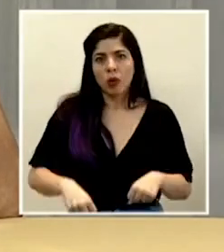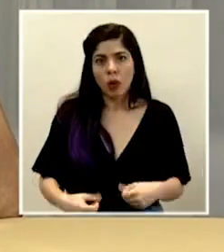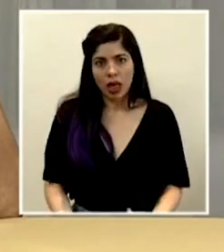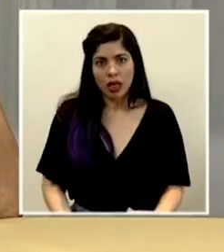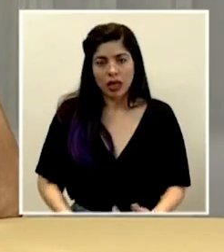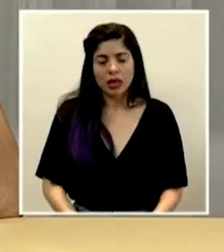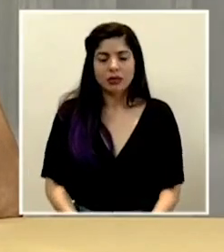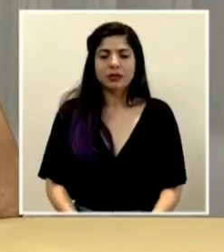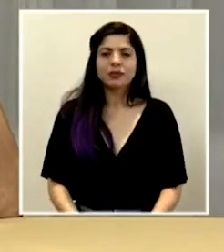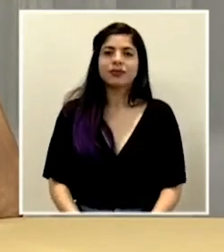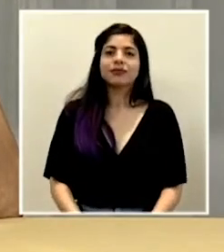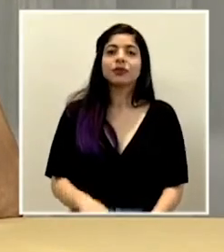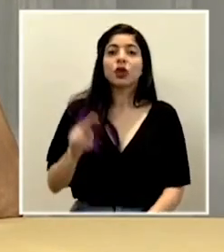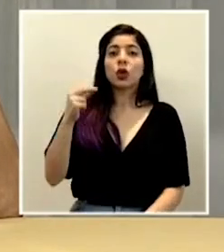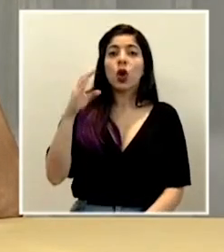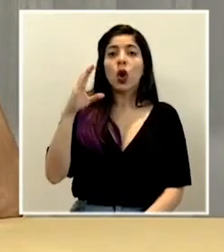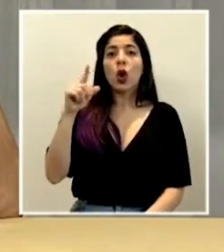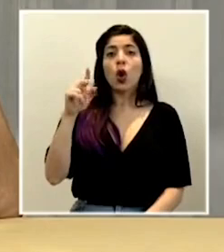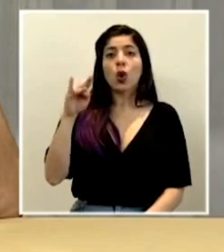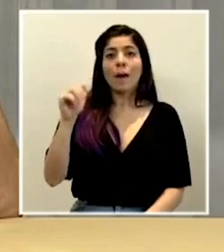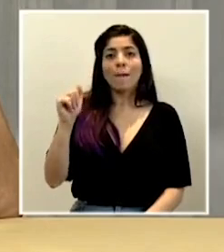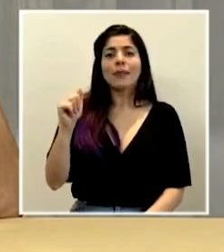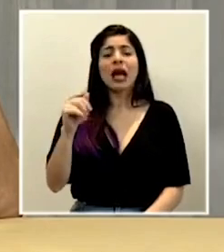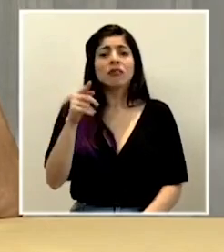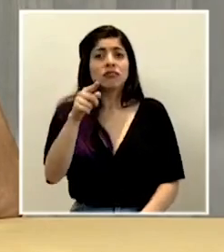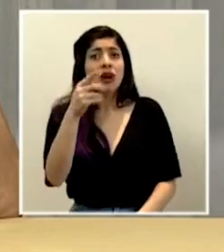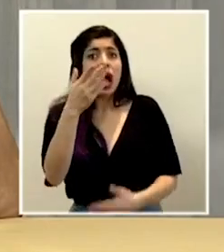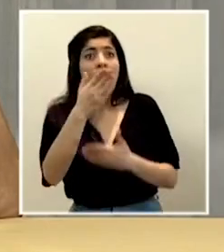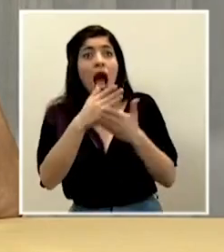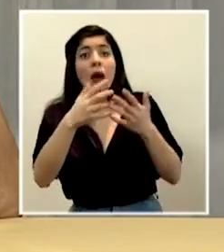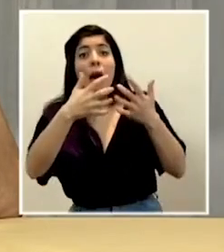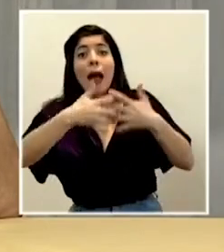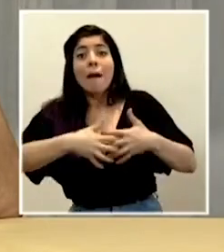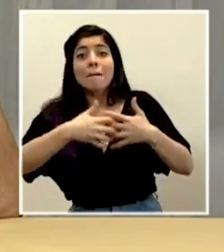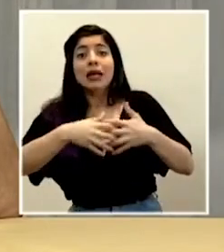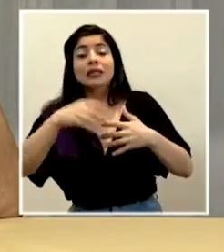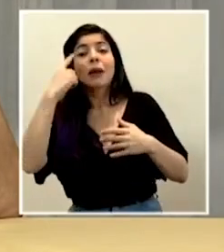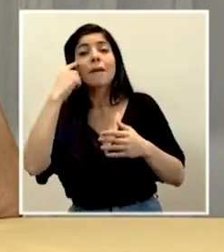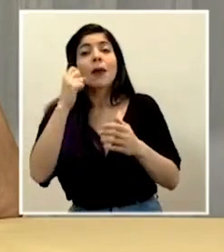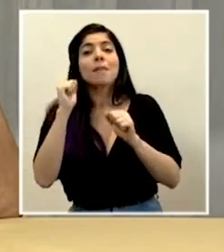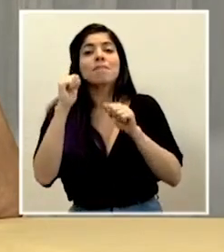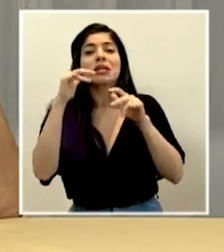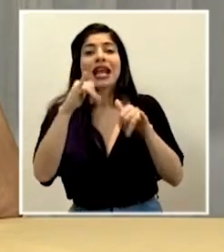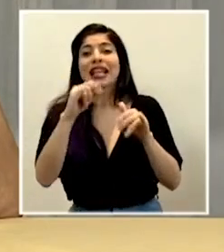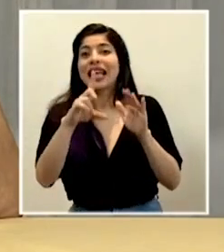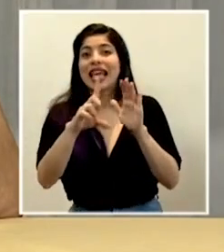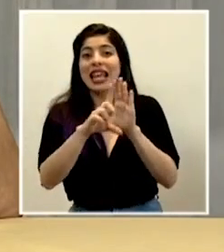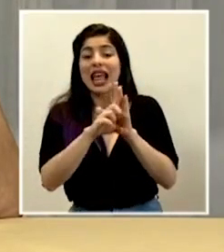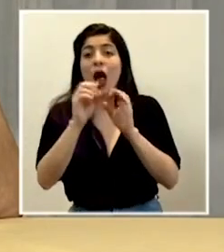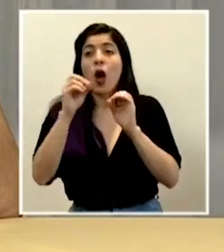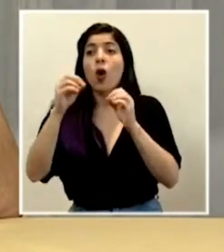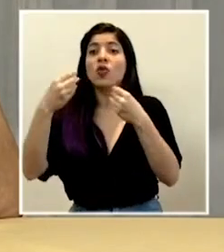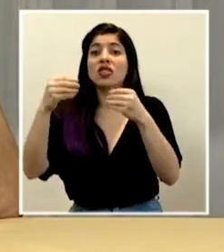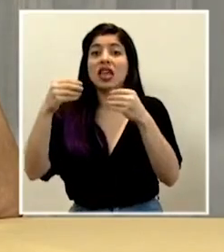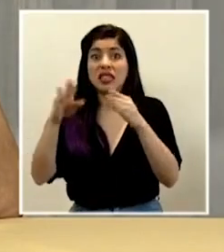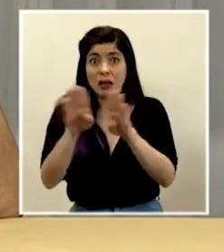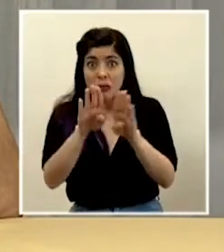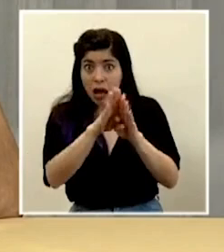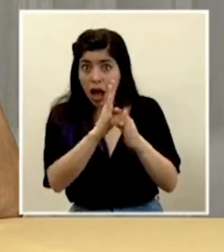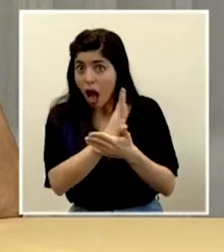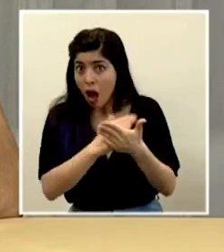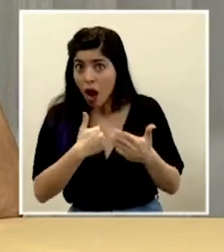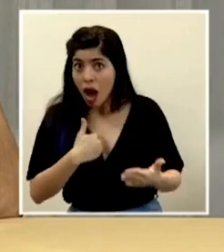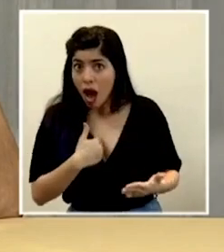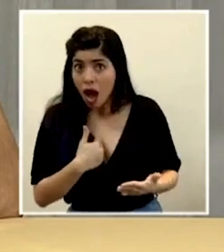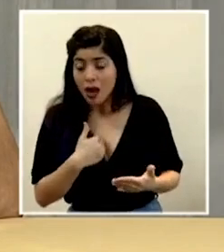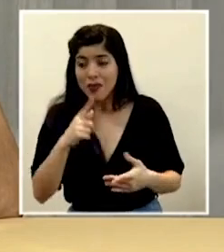Colombia. ¿Se ha girado algún cierre a empresas por ingreso ilegal de migrantes y a tiendas por departamento? ¿Esas tiendas que